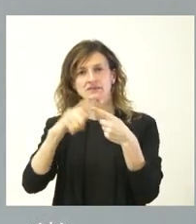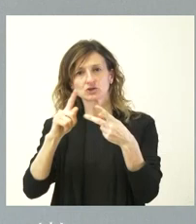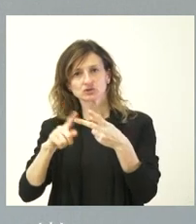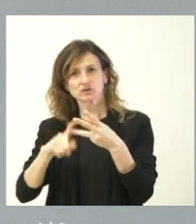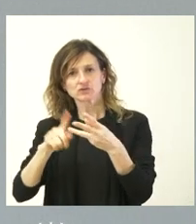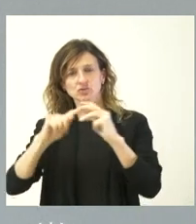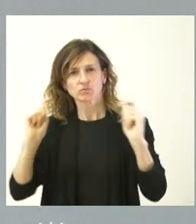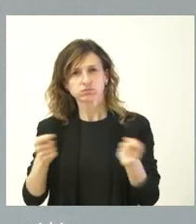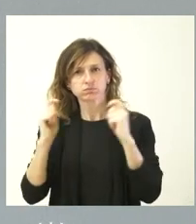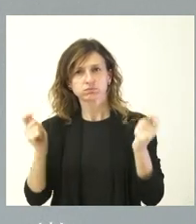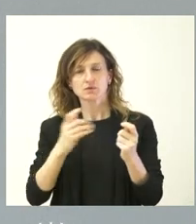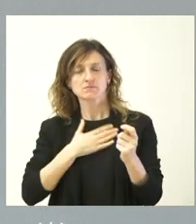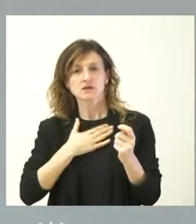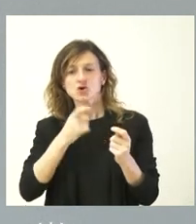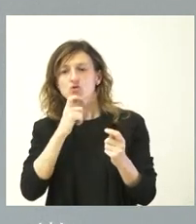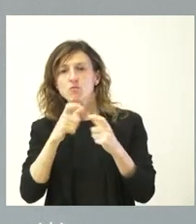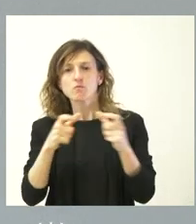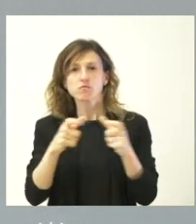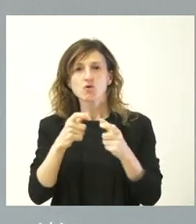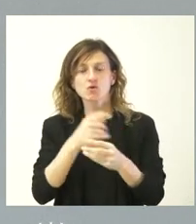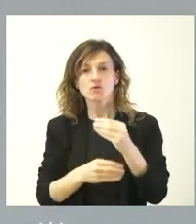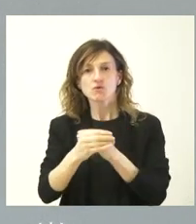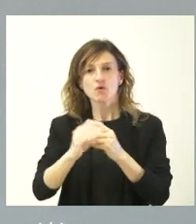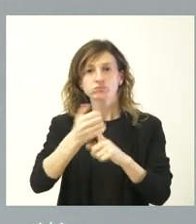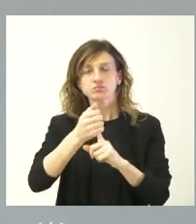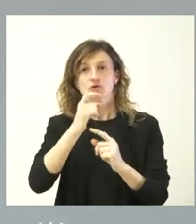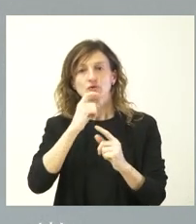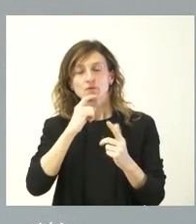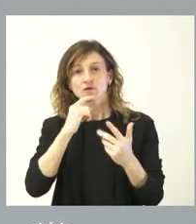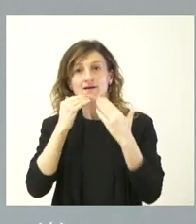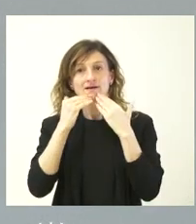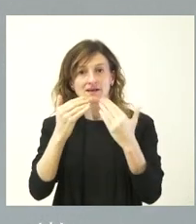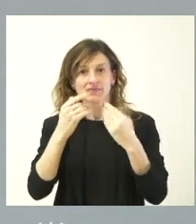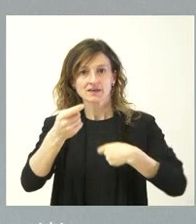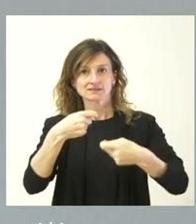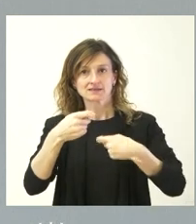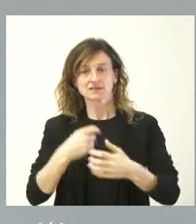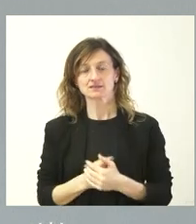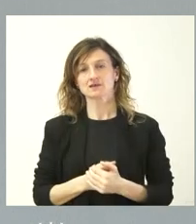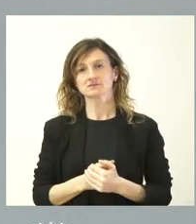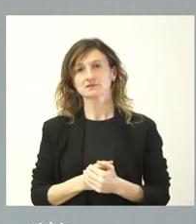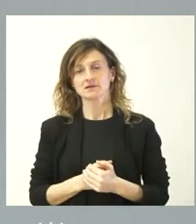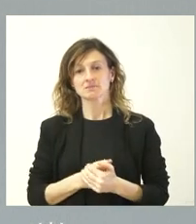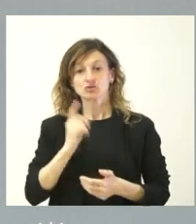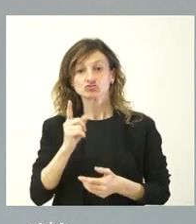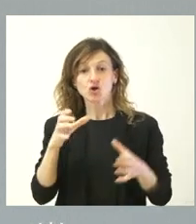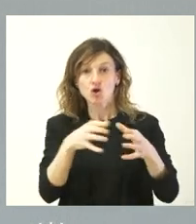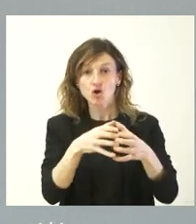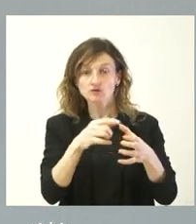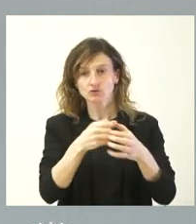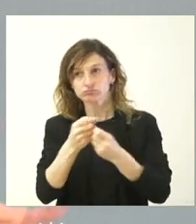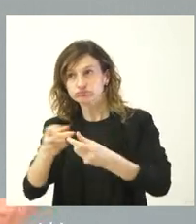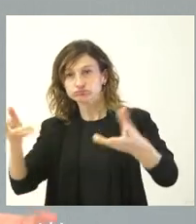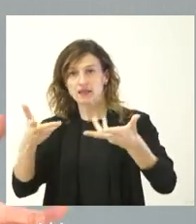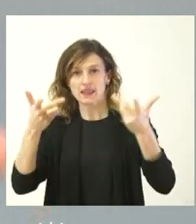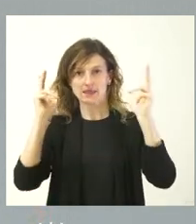que dan información sobre cómo obtener ese bono nacimiento, pues estamos muy agradecidos a los que lo hacen, pero no son excluyentes el resto y